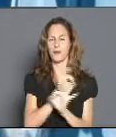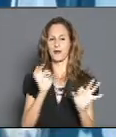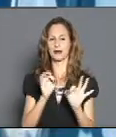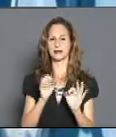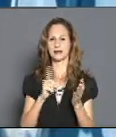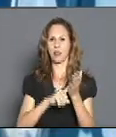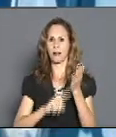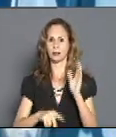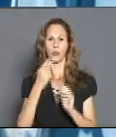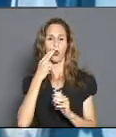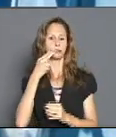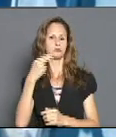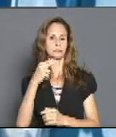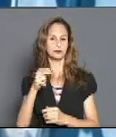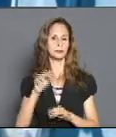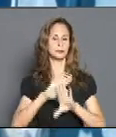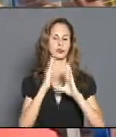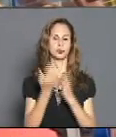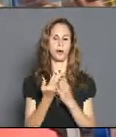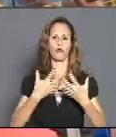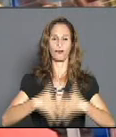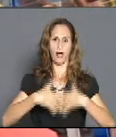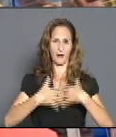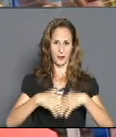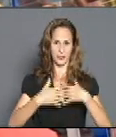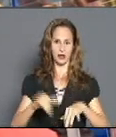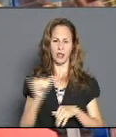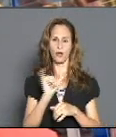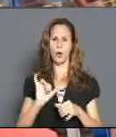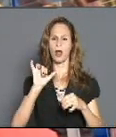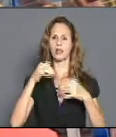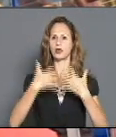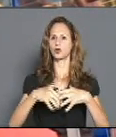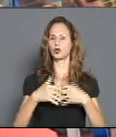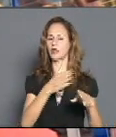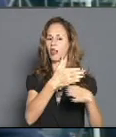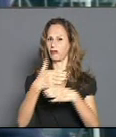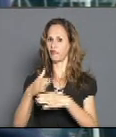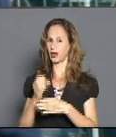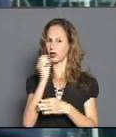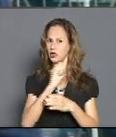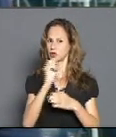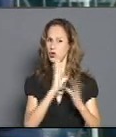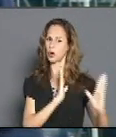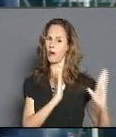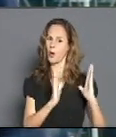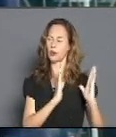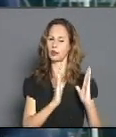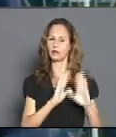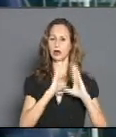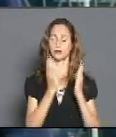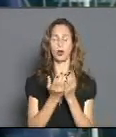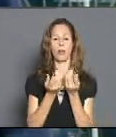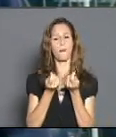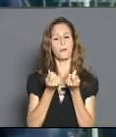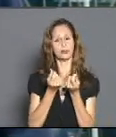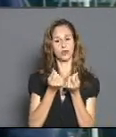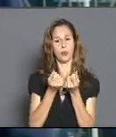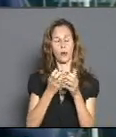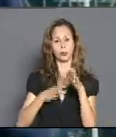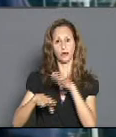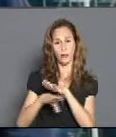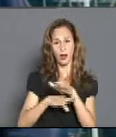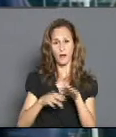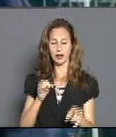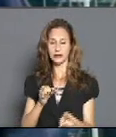producción de níquel en el este de Holguín y otras industrias en la zona oriental. Con un presupuesto inicialmente